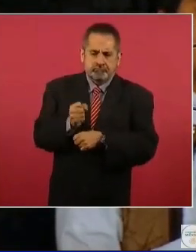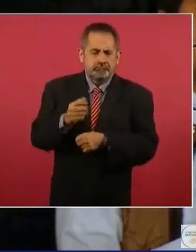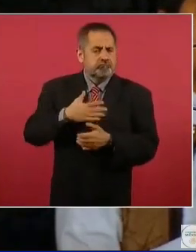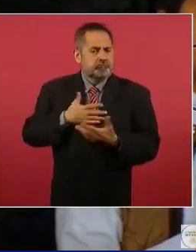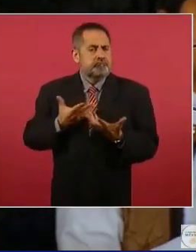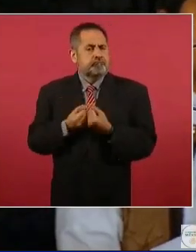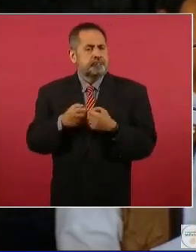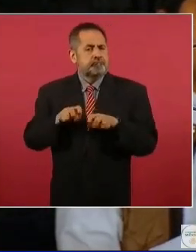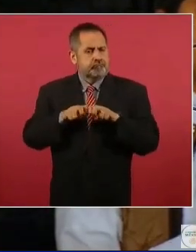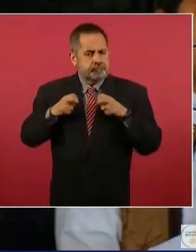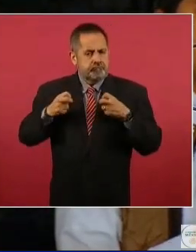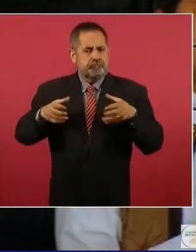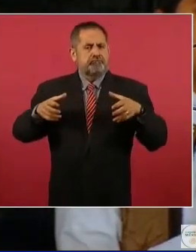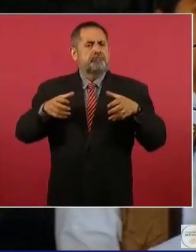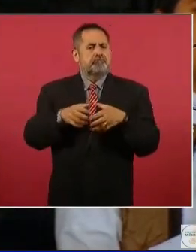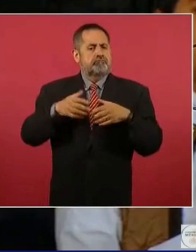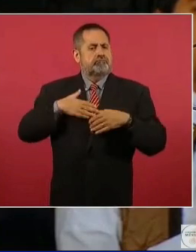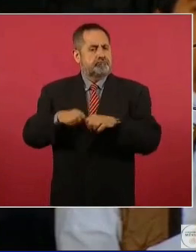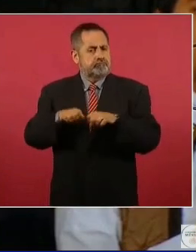de su gabinete.